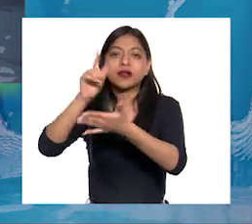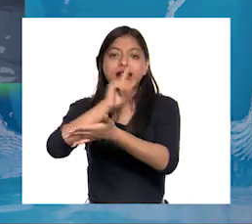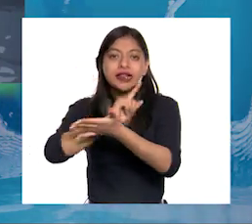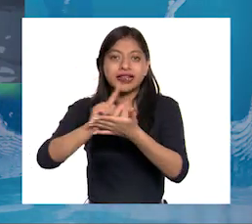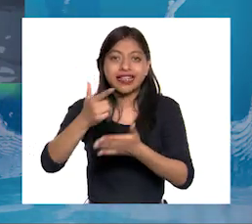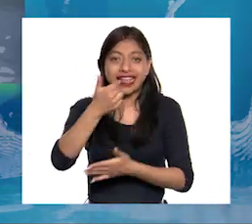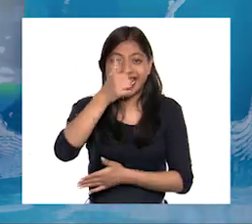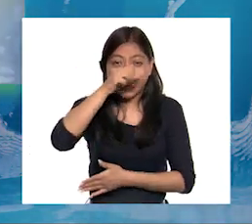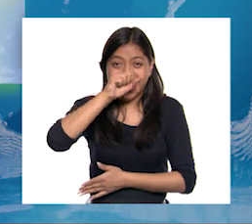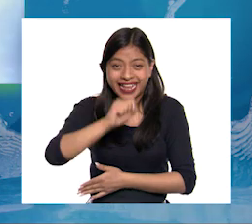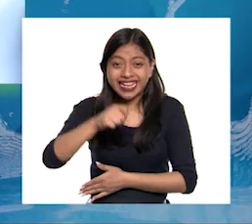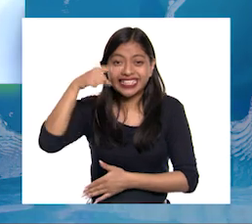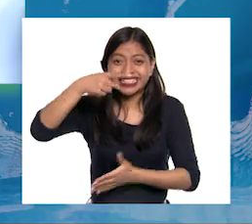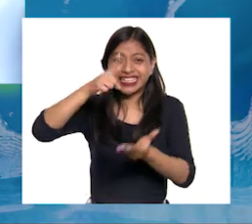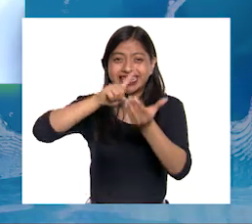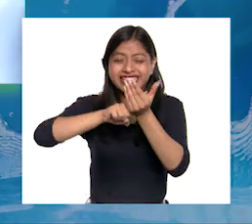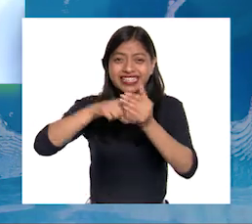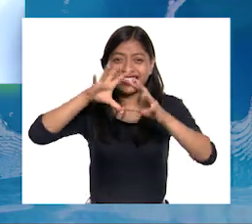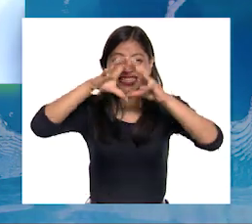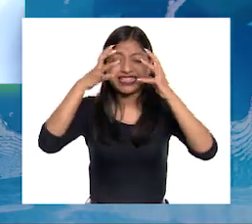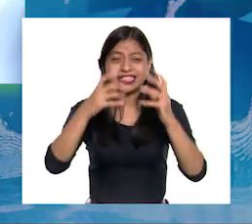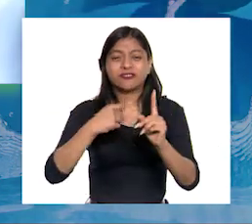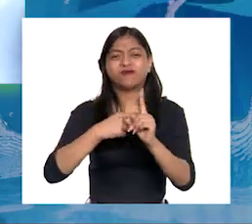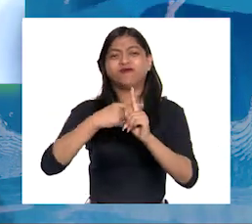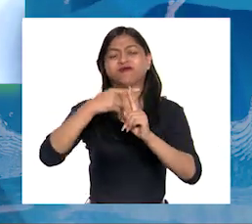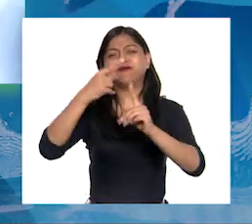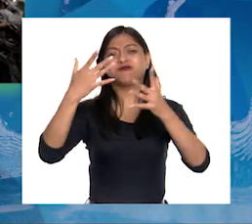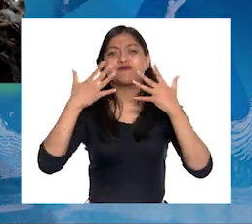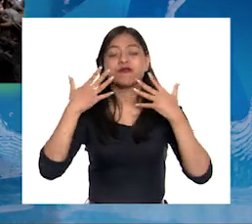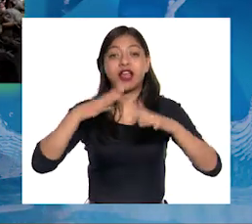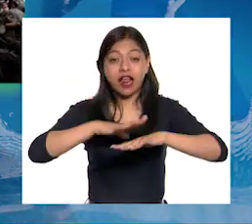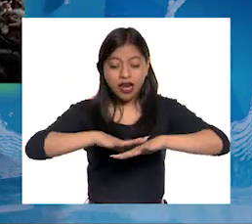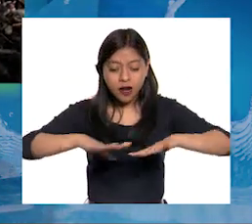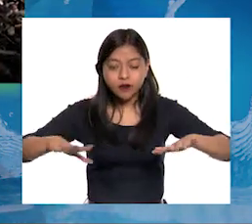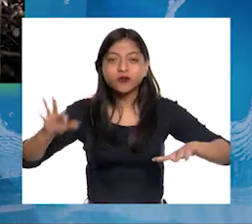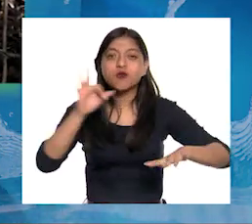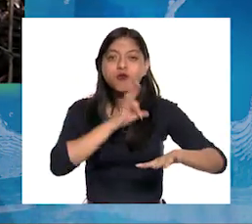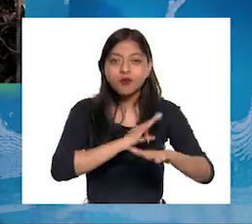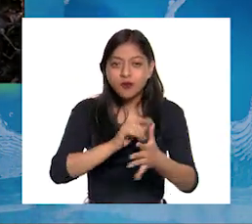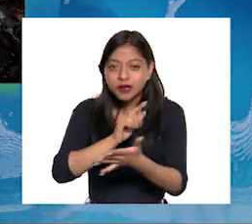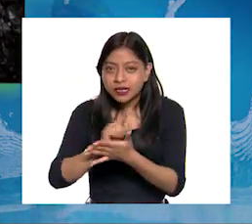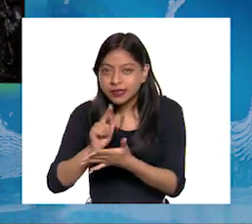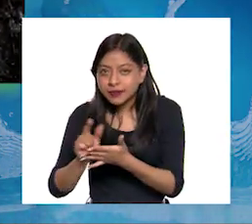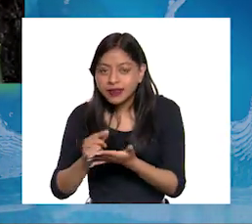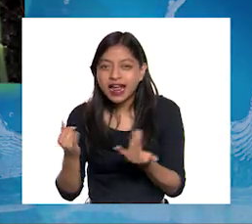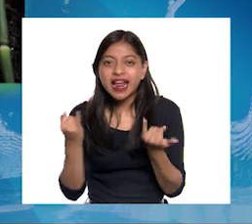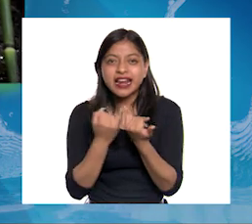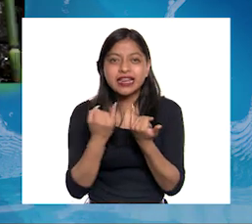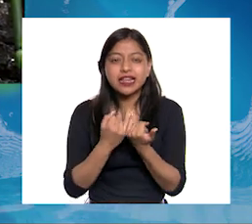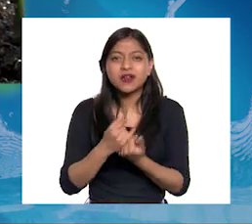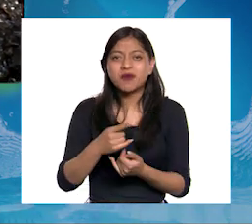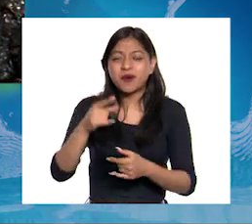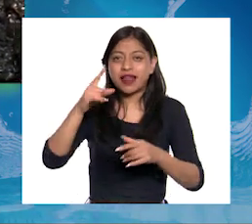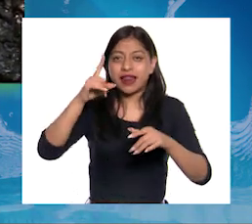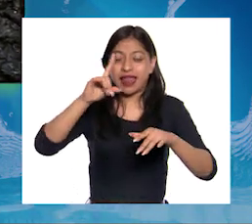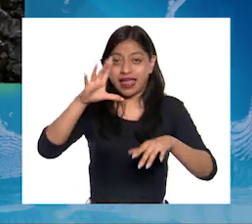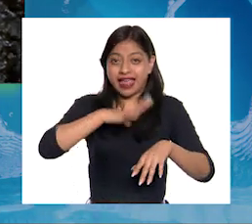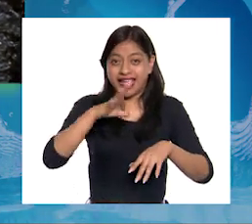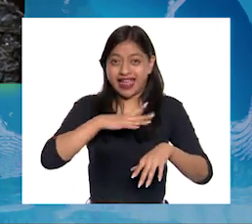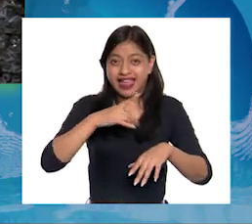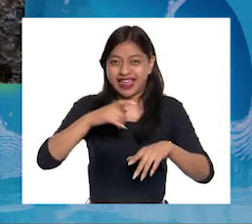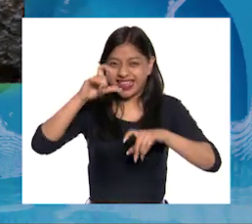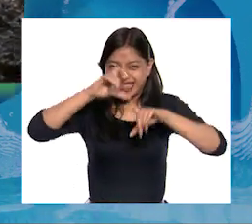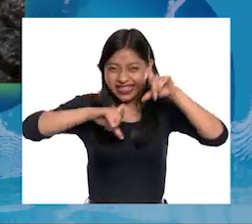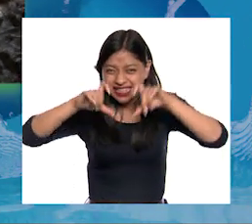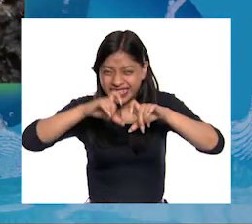gases de efecto invernadero El suelo filtra, desactiva y retiene compuestos tóxicos que pueden llegar a los